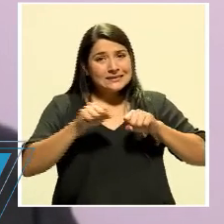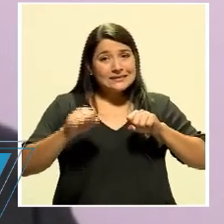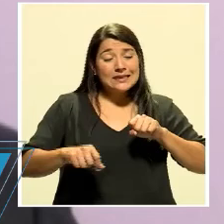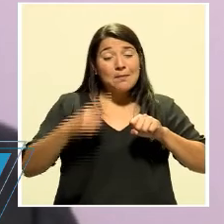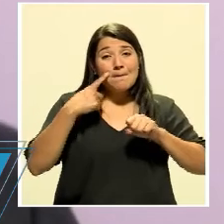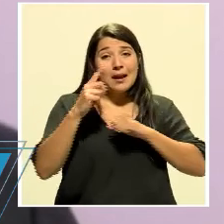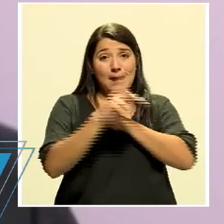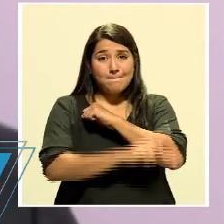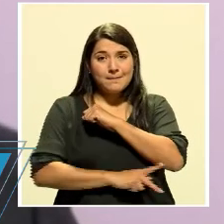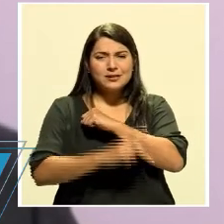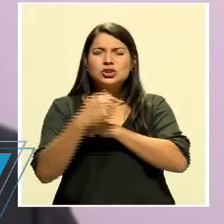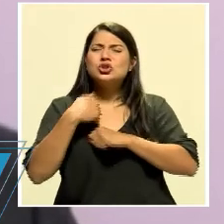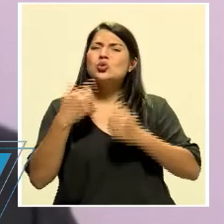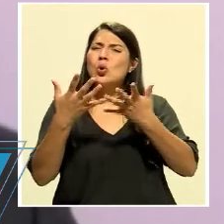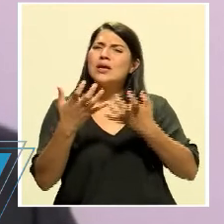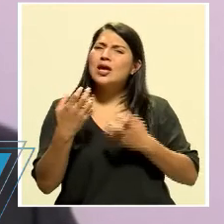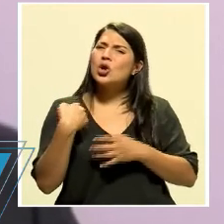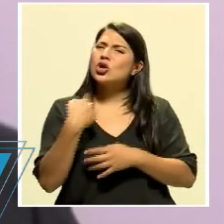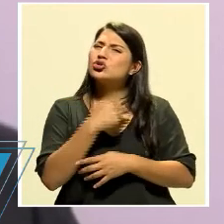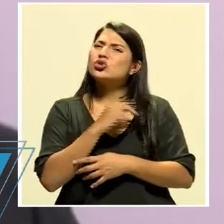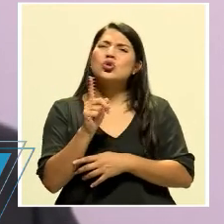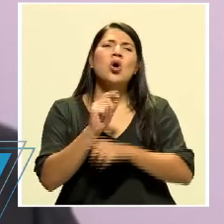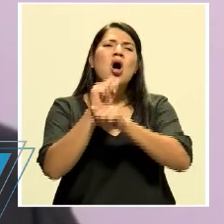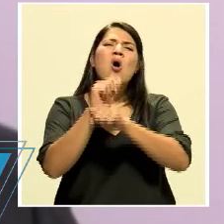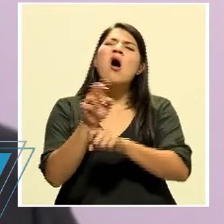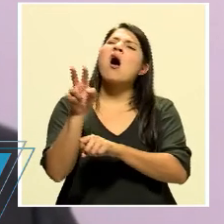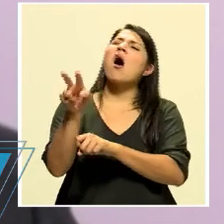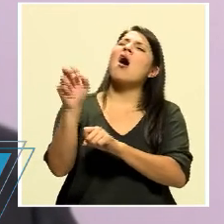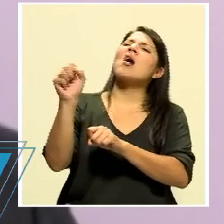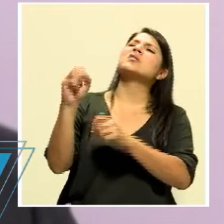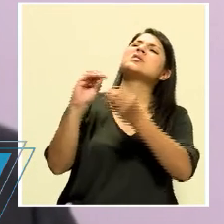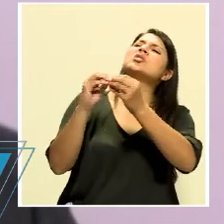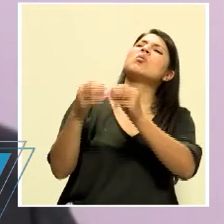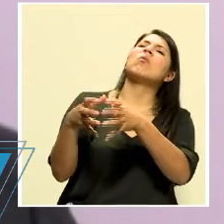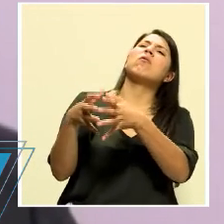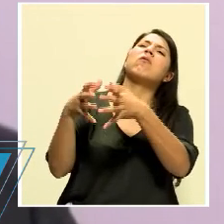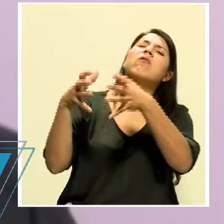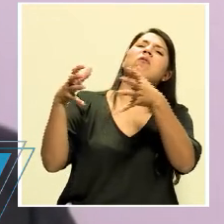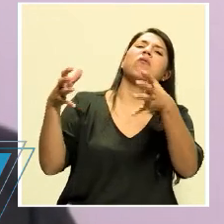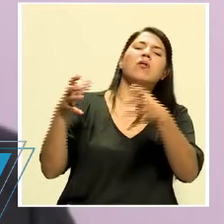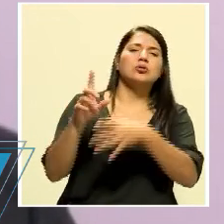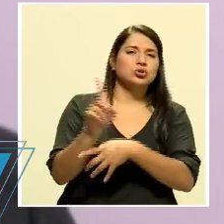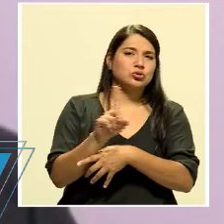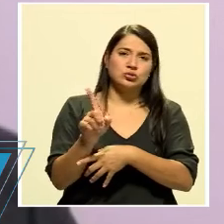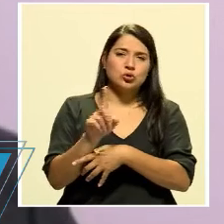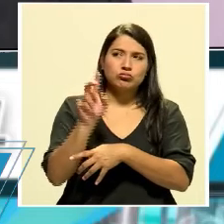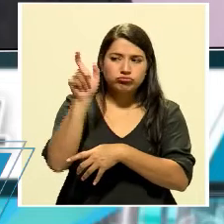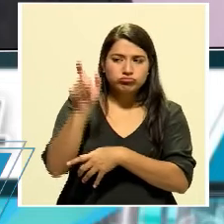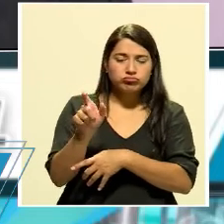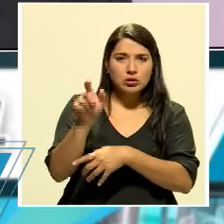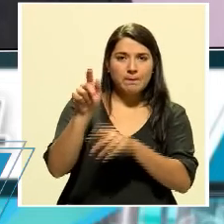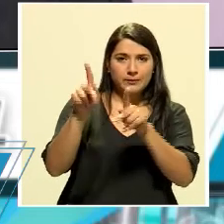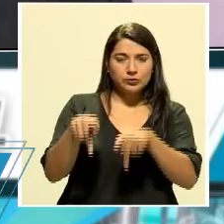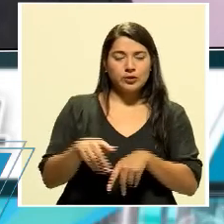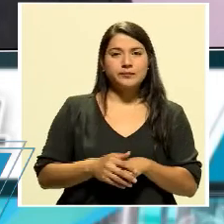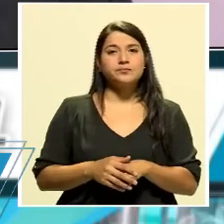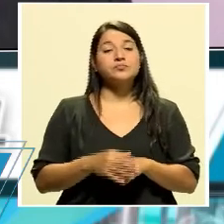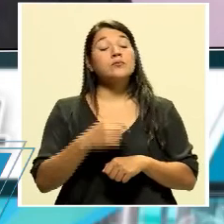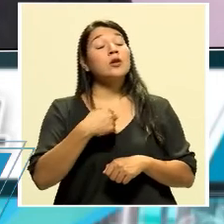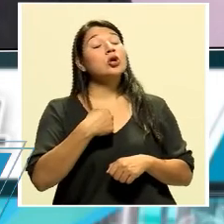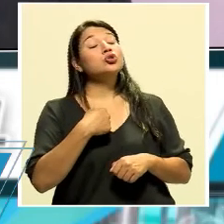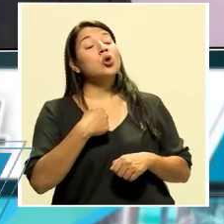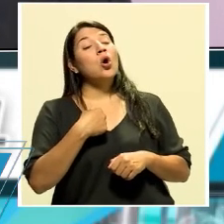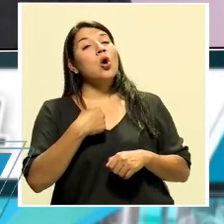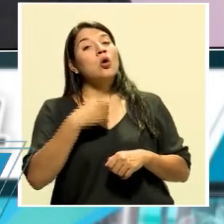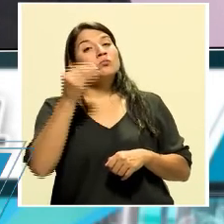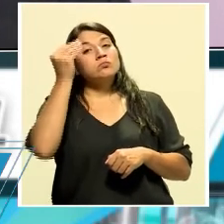y yo quisiera que no nos acostumbremos a ver esos números fríos como simplemente una cifra más. Me quedo con